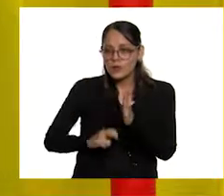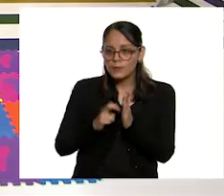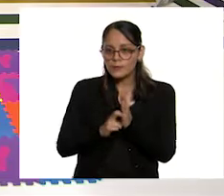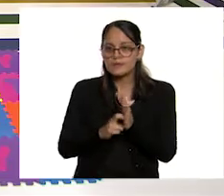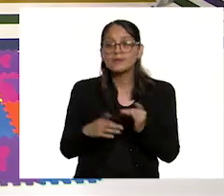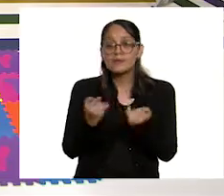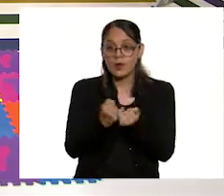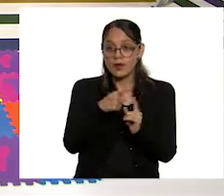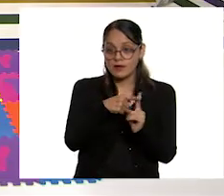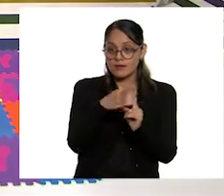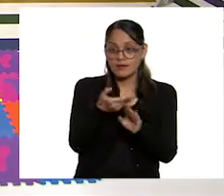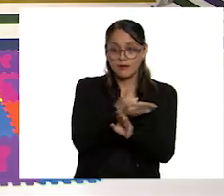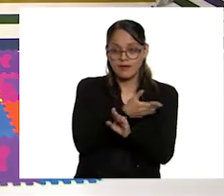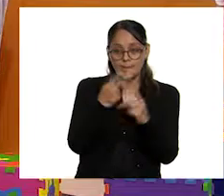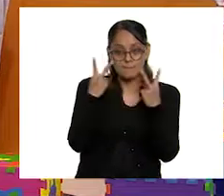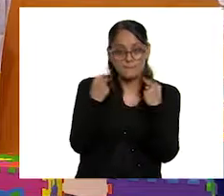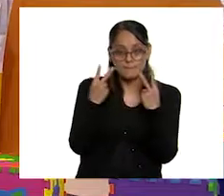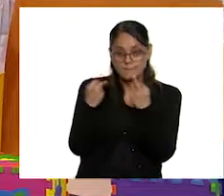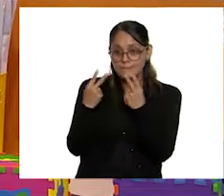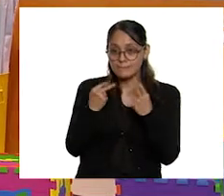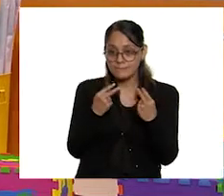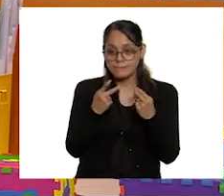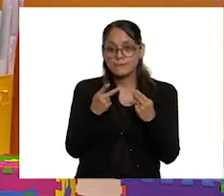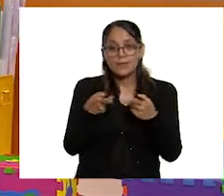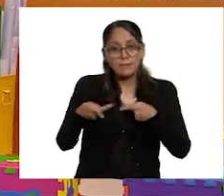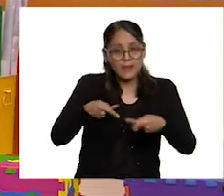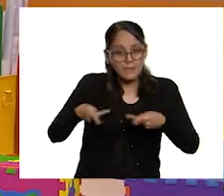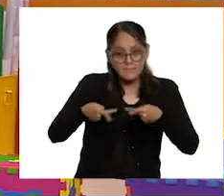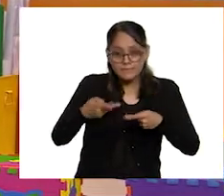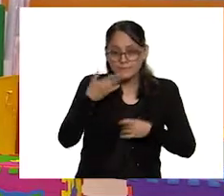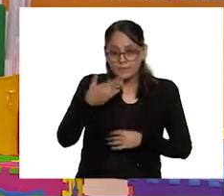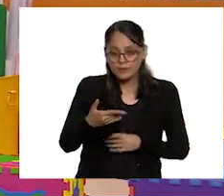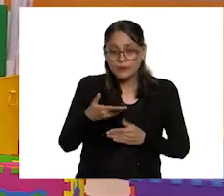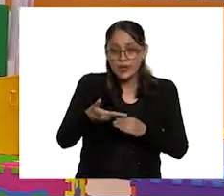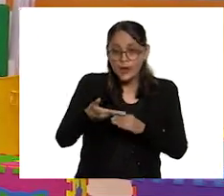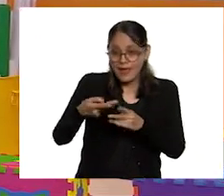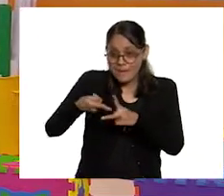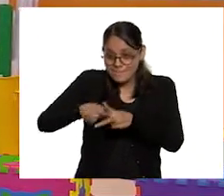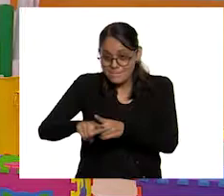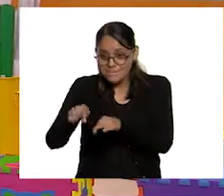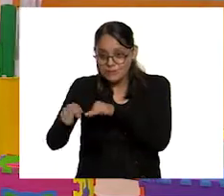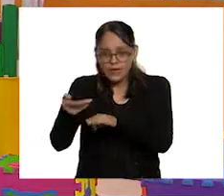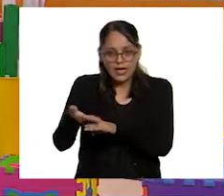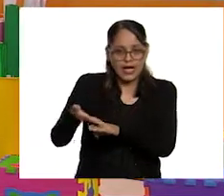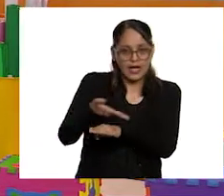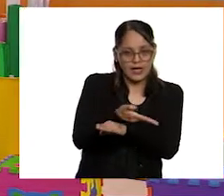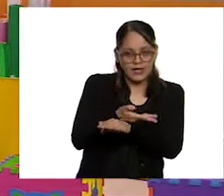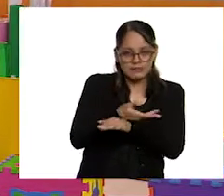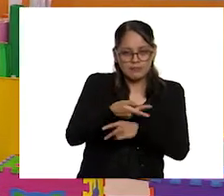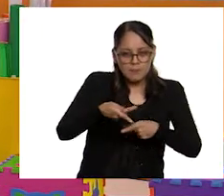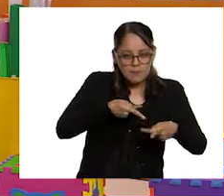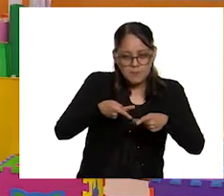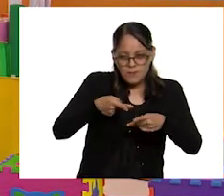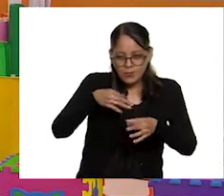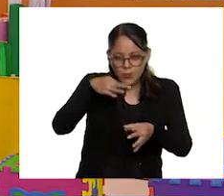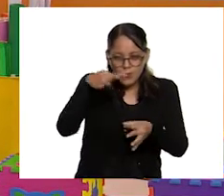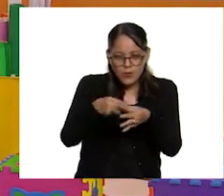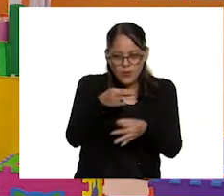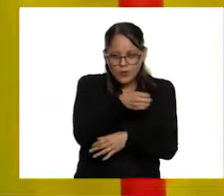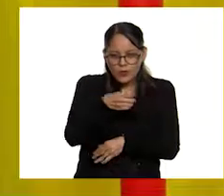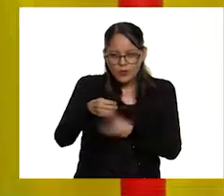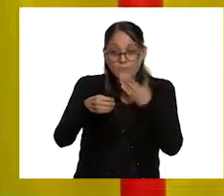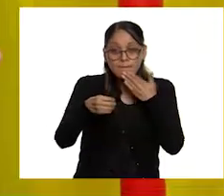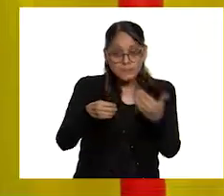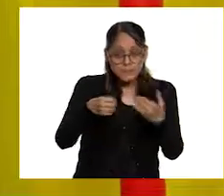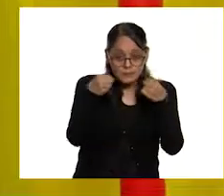de iniciar su trabajo deben cerciorarse que todo funcione muy bien, porque de lo contrario es